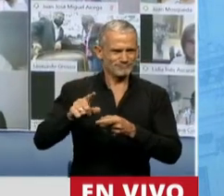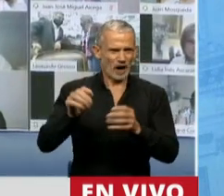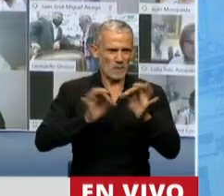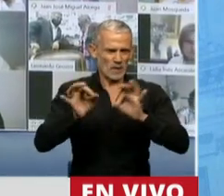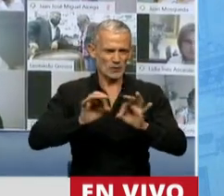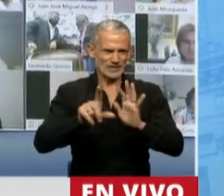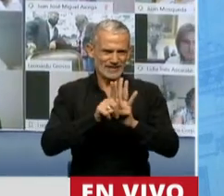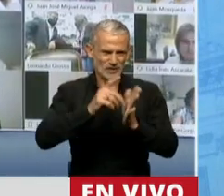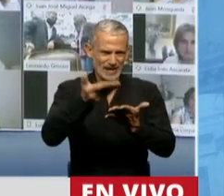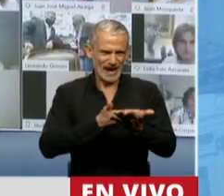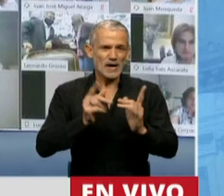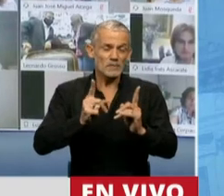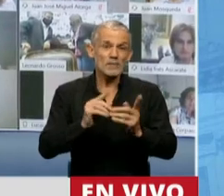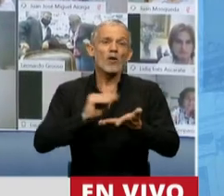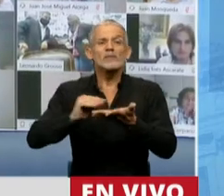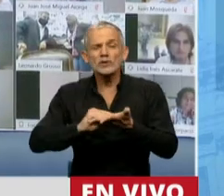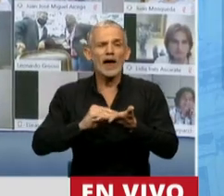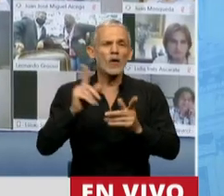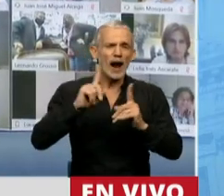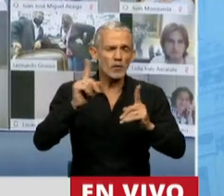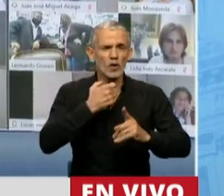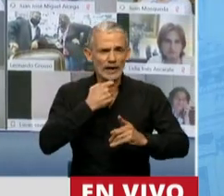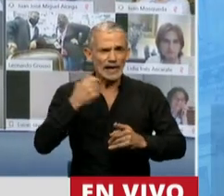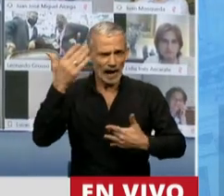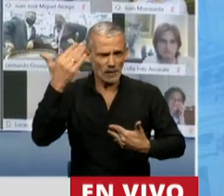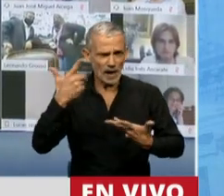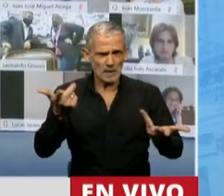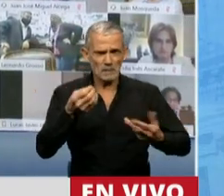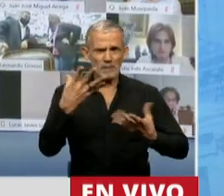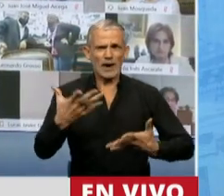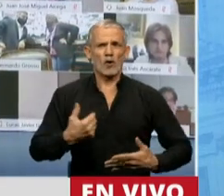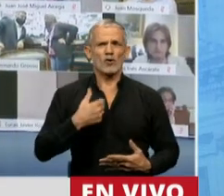proyecto. Seguramente habrá diputados y diputadas que quieren hacer uso de la palabra.